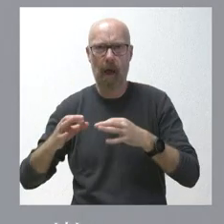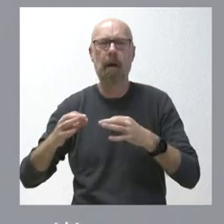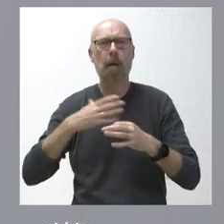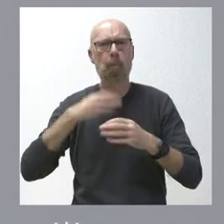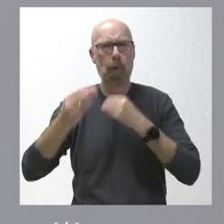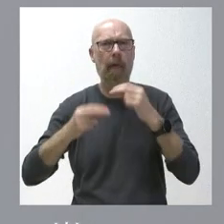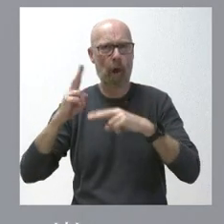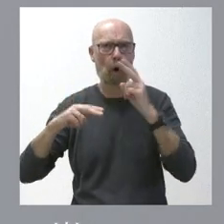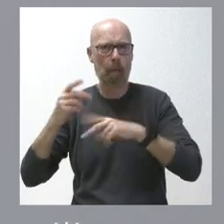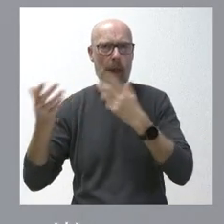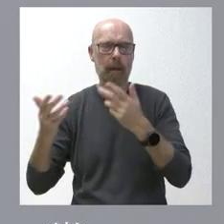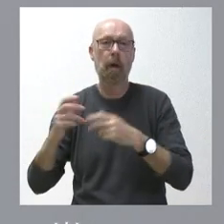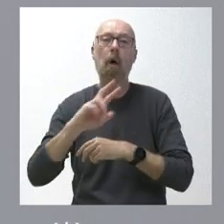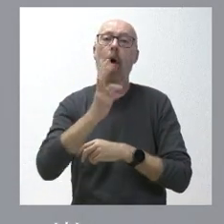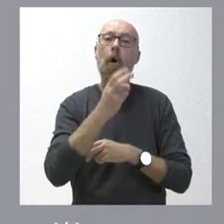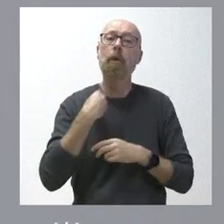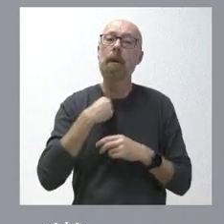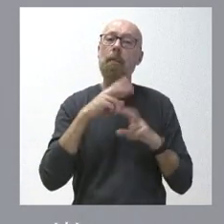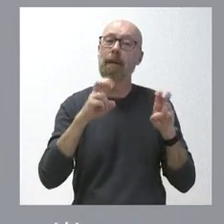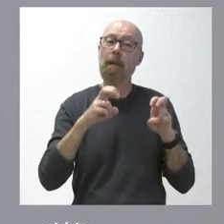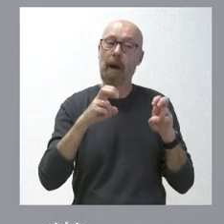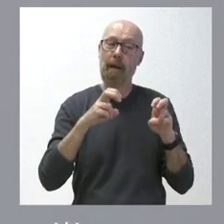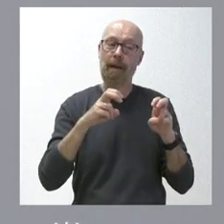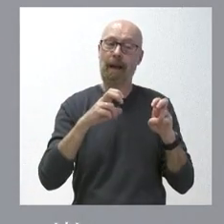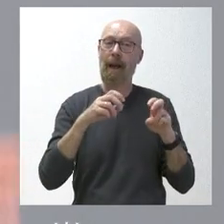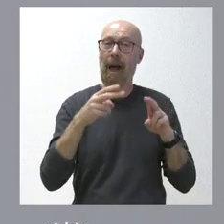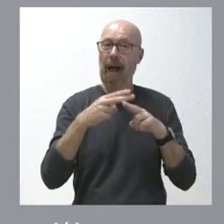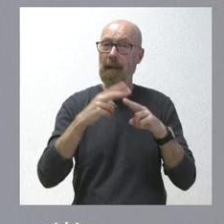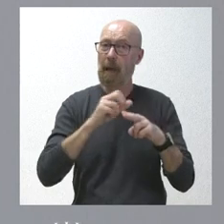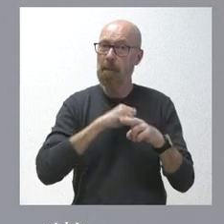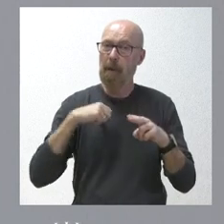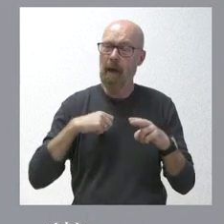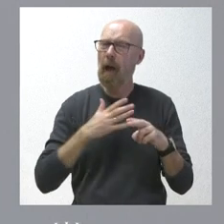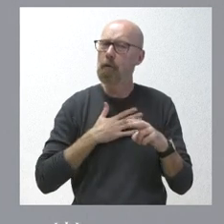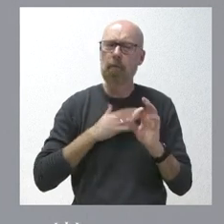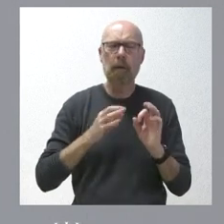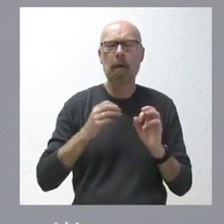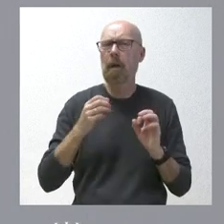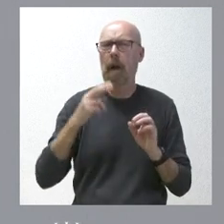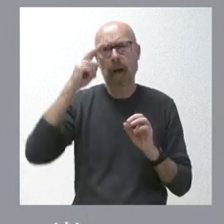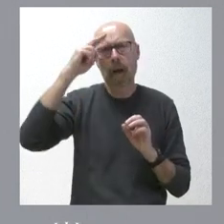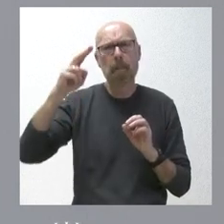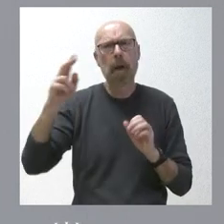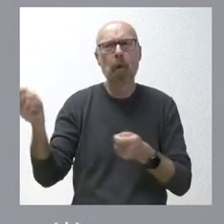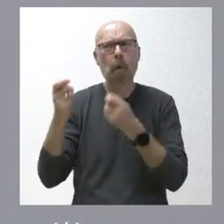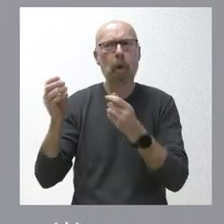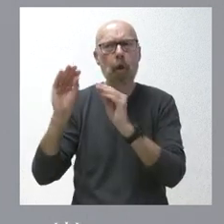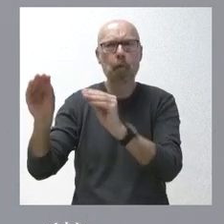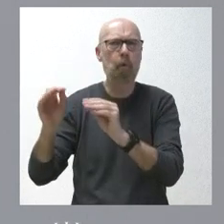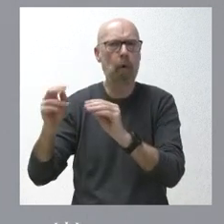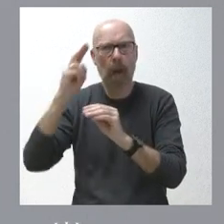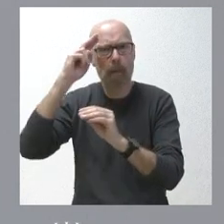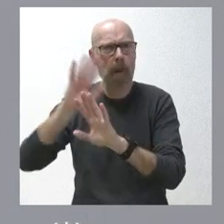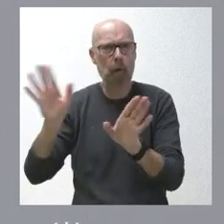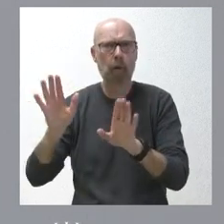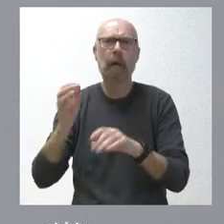sus obras. Pero otros, aquí en el ámbito de lo que es la actividad privada, somos muy respetuosos con los anuncios que ellos tengan que hacer. Si nosotros